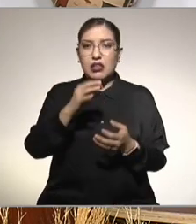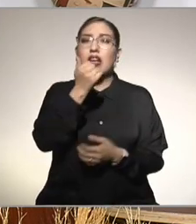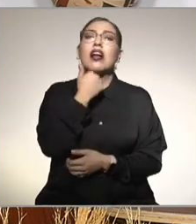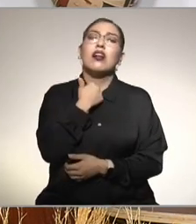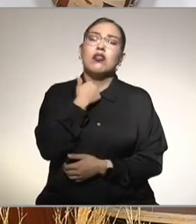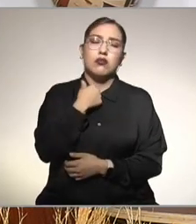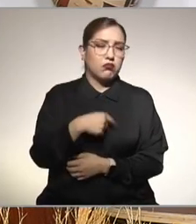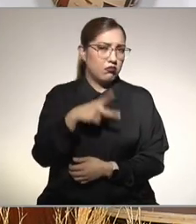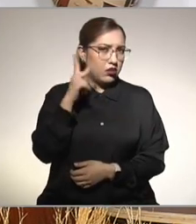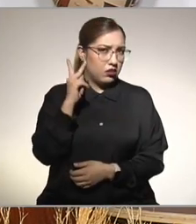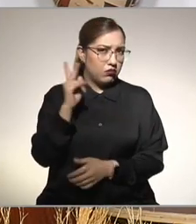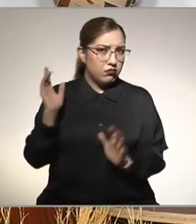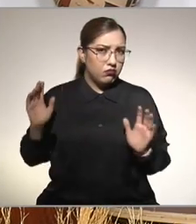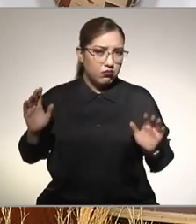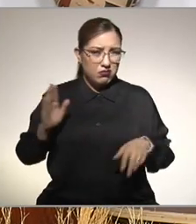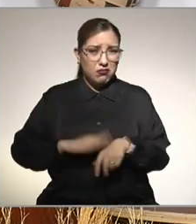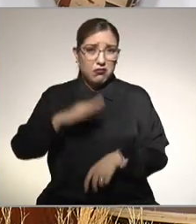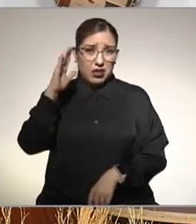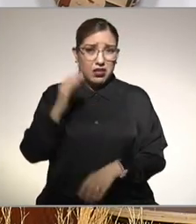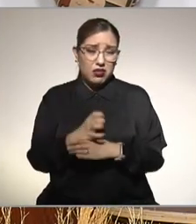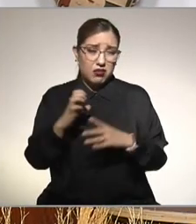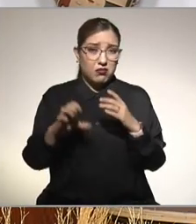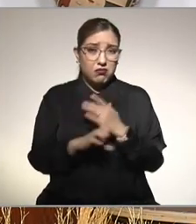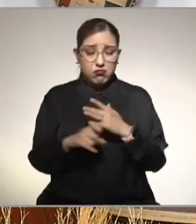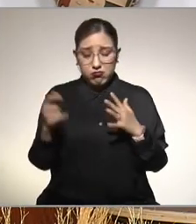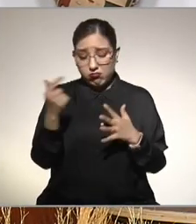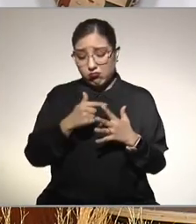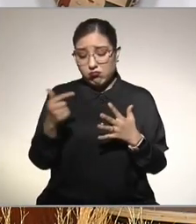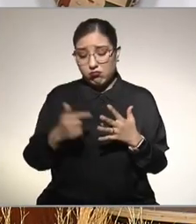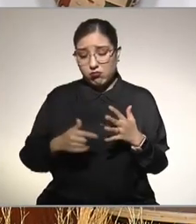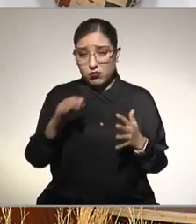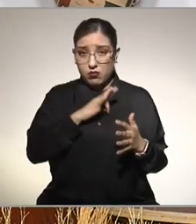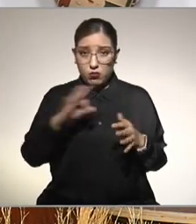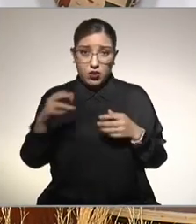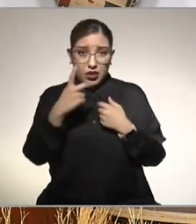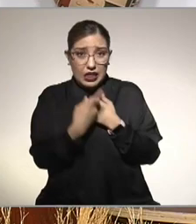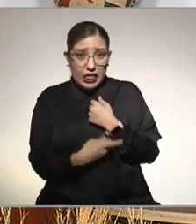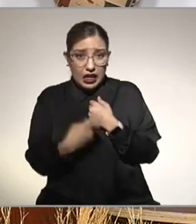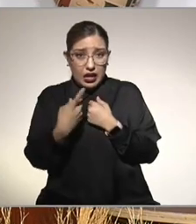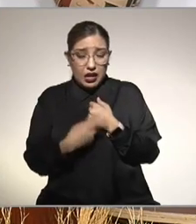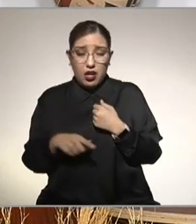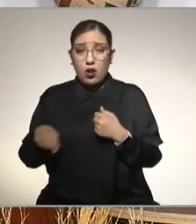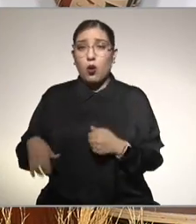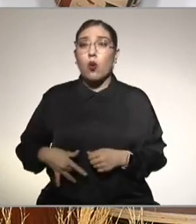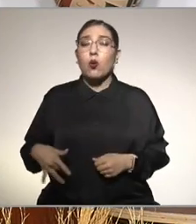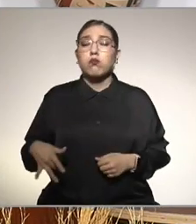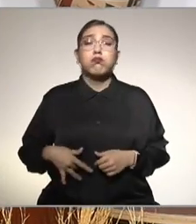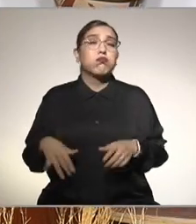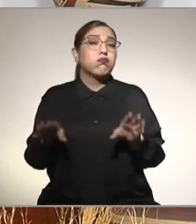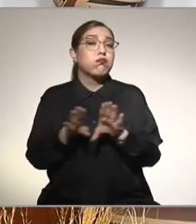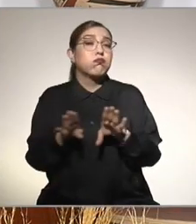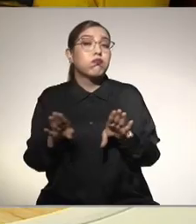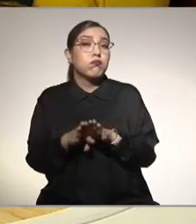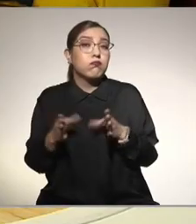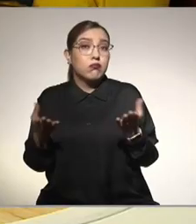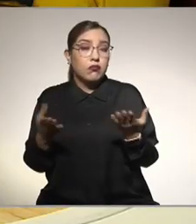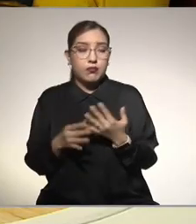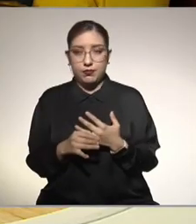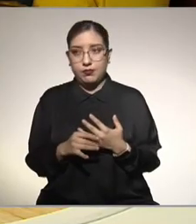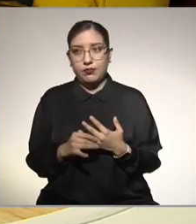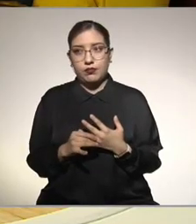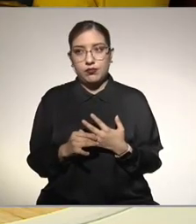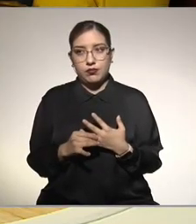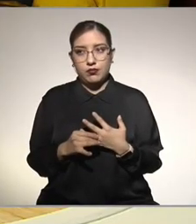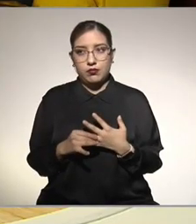entidades que pueden afectar al hígado. ¿En qué número está el hígado graso? Es de las